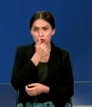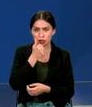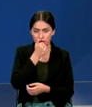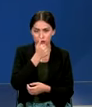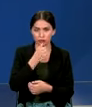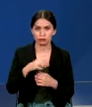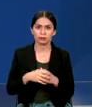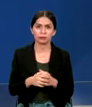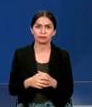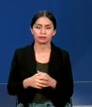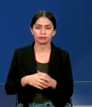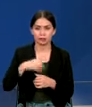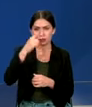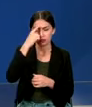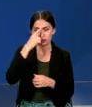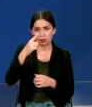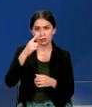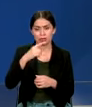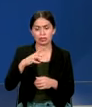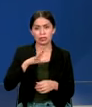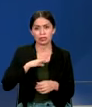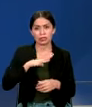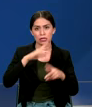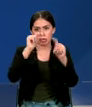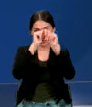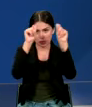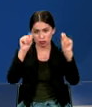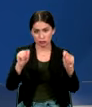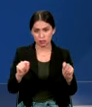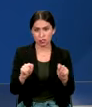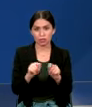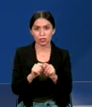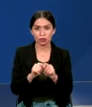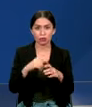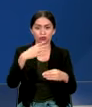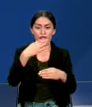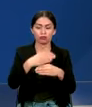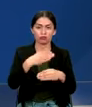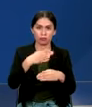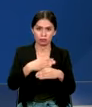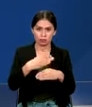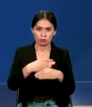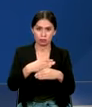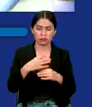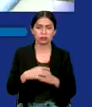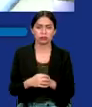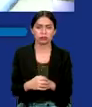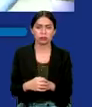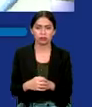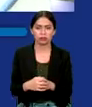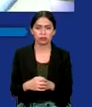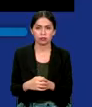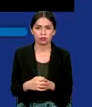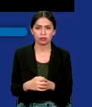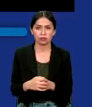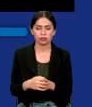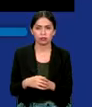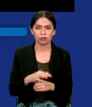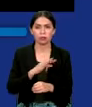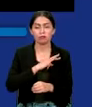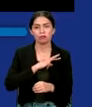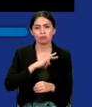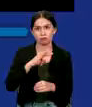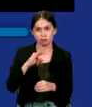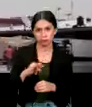certificado de bachillerato y un título de una carrera técnica profesional y un programa para el personal que concluyó preparatoria y puede